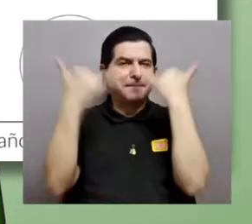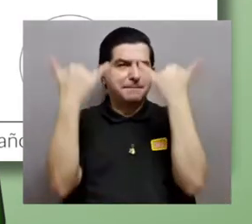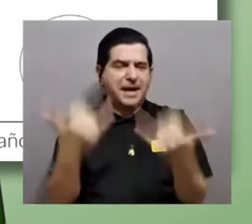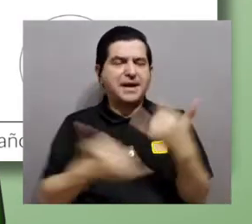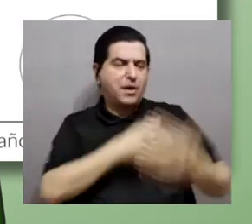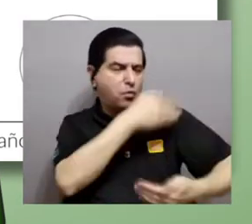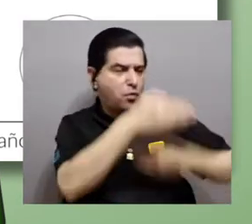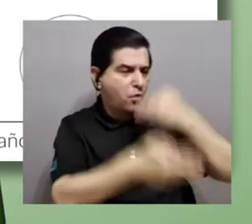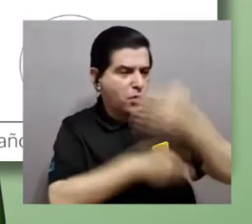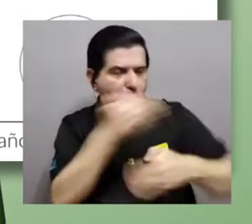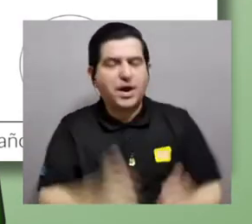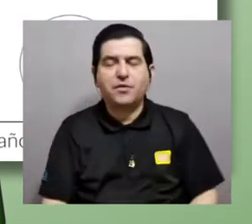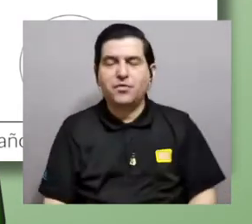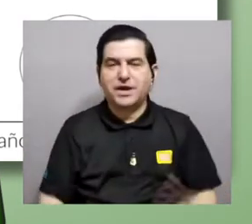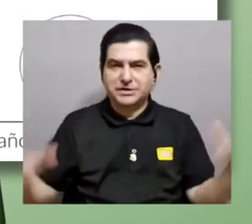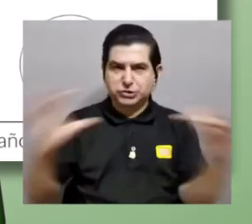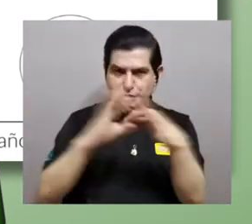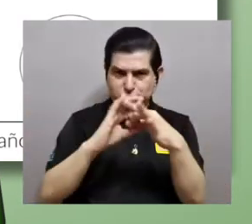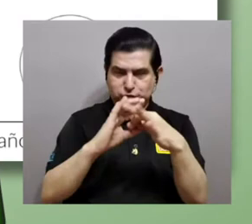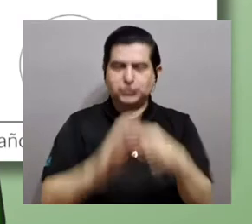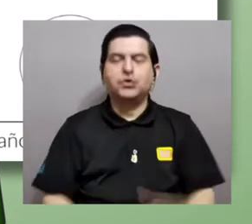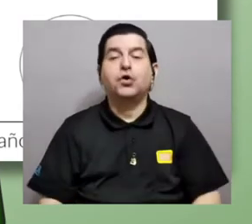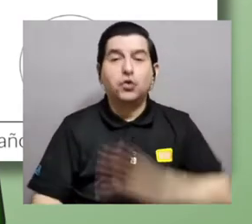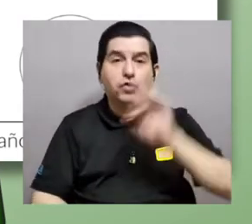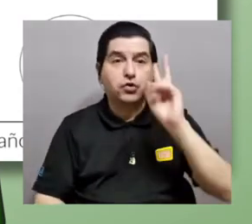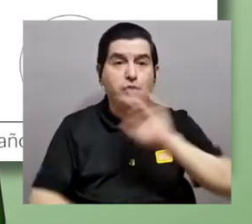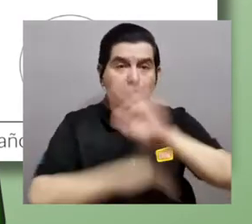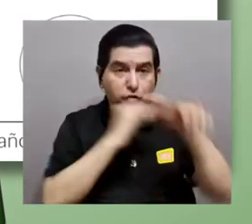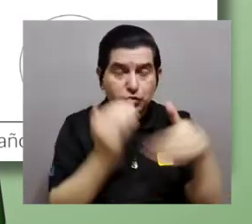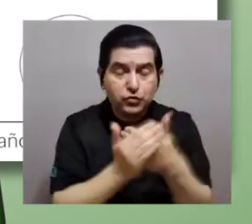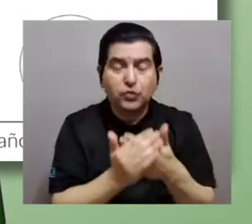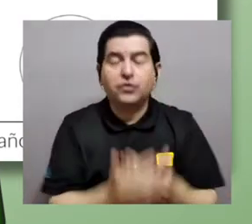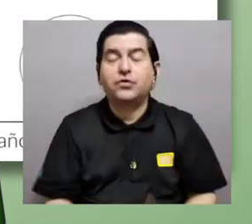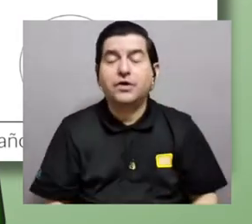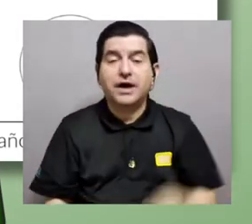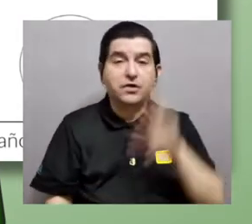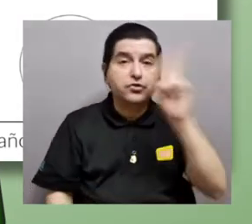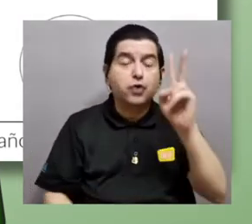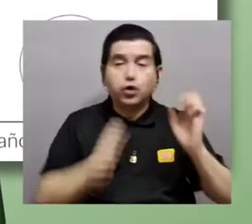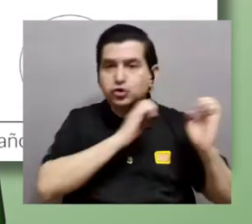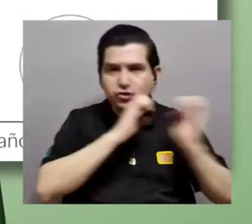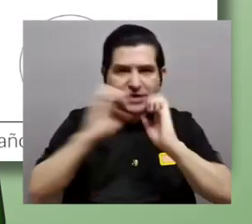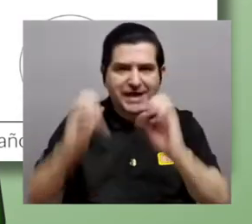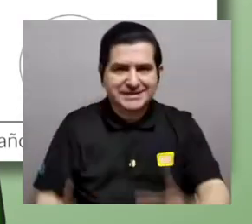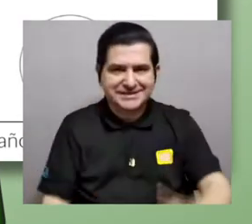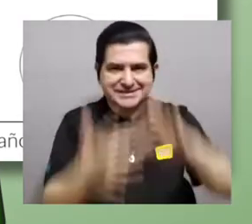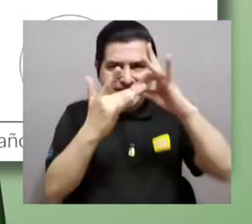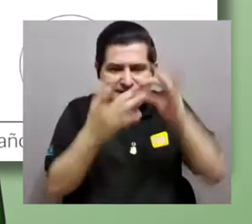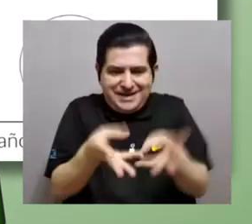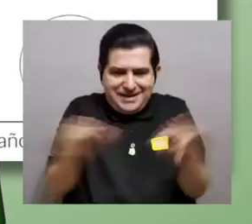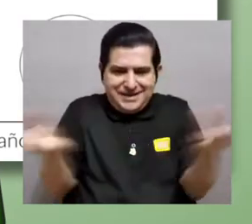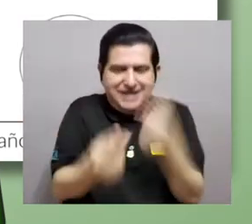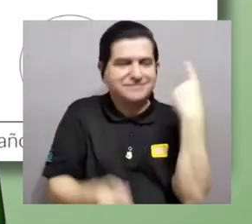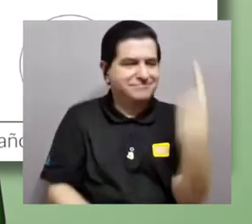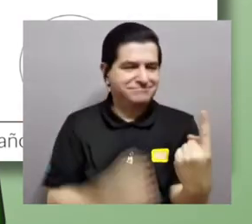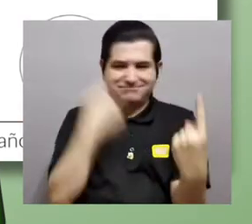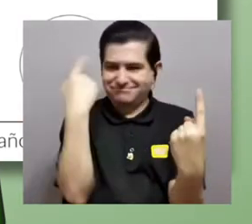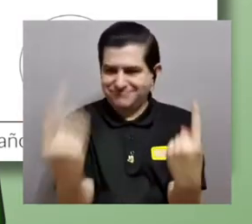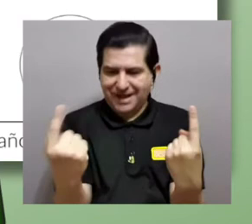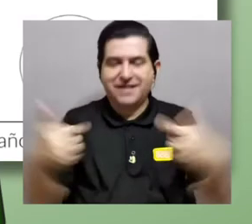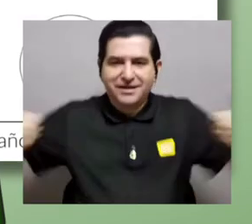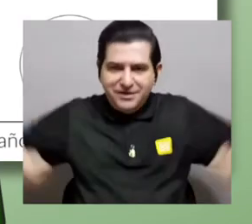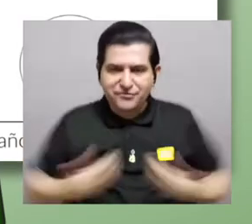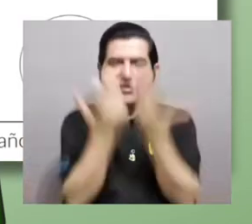evolución de los sexos es la evolución de dos estrategias especializadas en resolver cada uno de estos retos